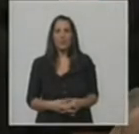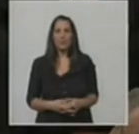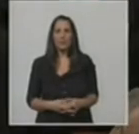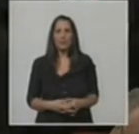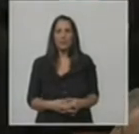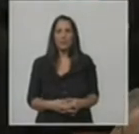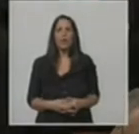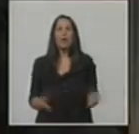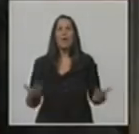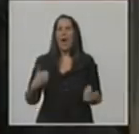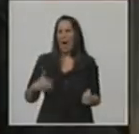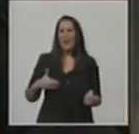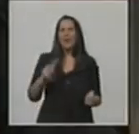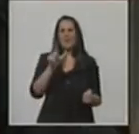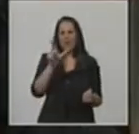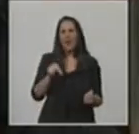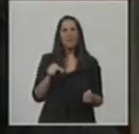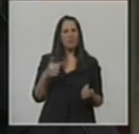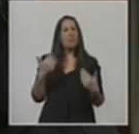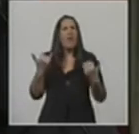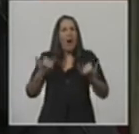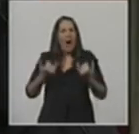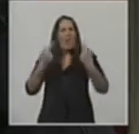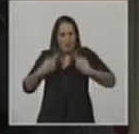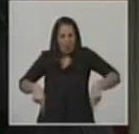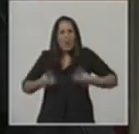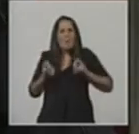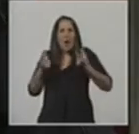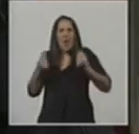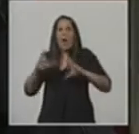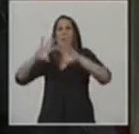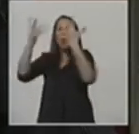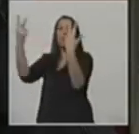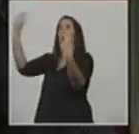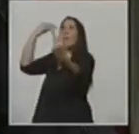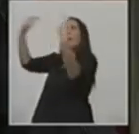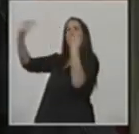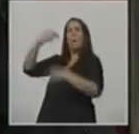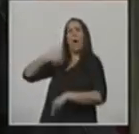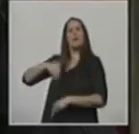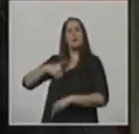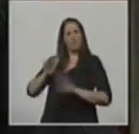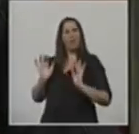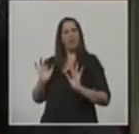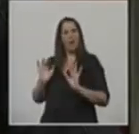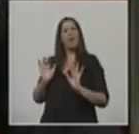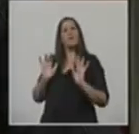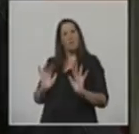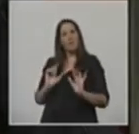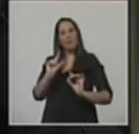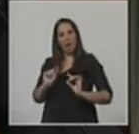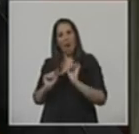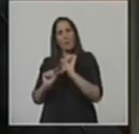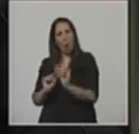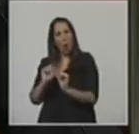La Argentina es un país que tiene todo para dar. El mundo lo está viendo y por eso, paso a paso, nos estamos convirtiendo